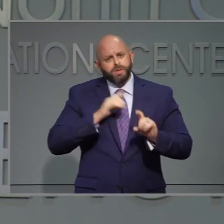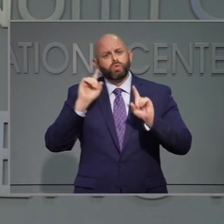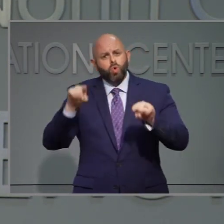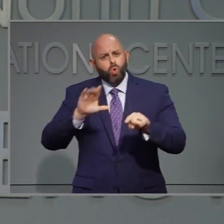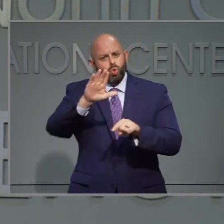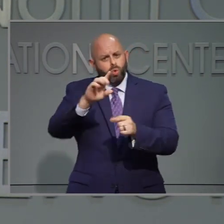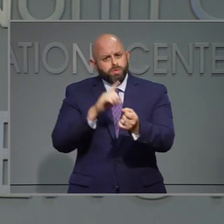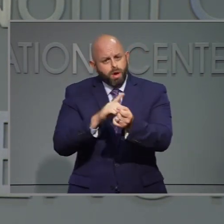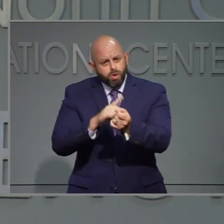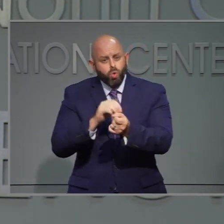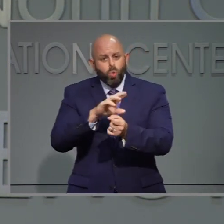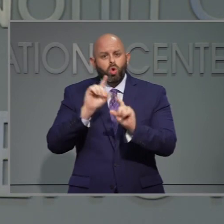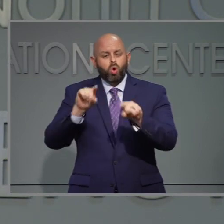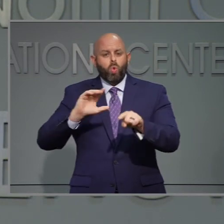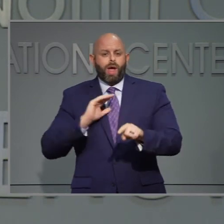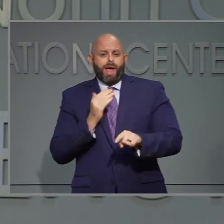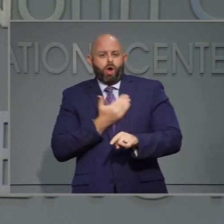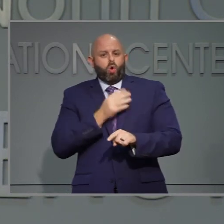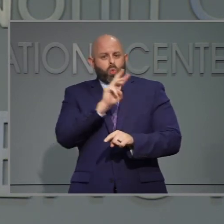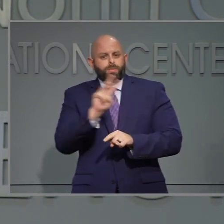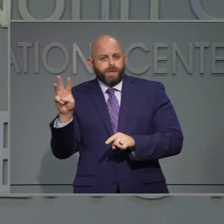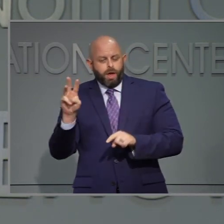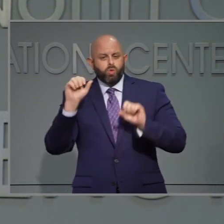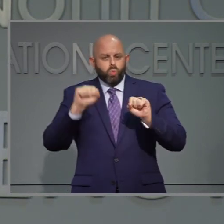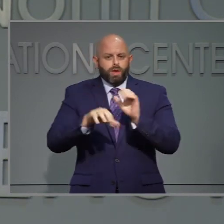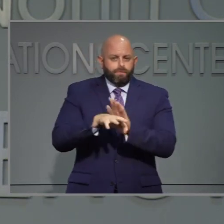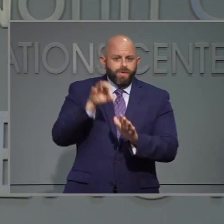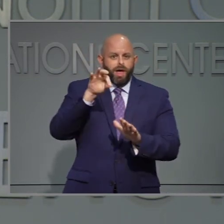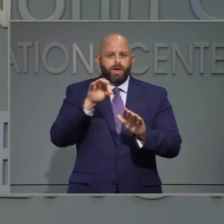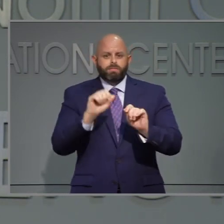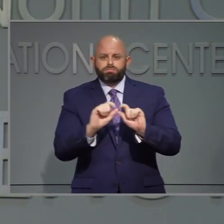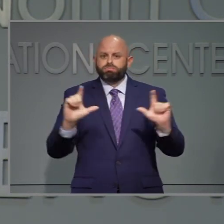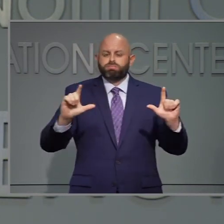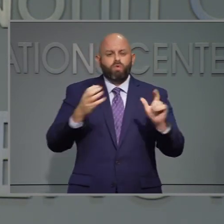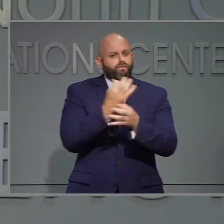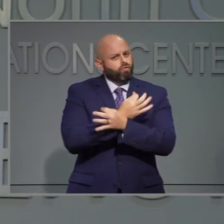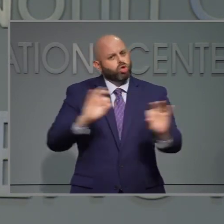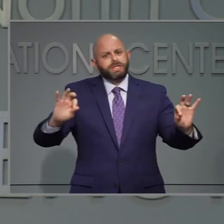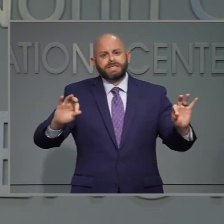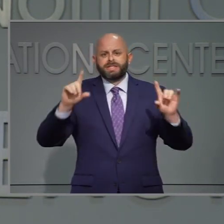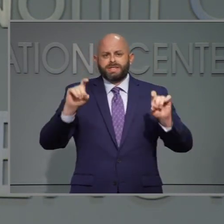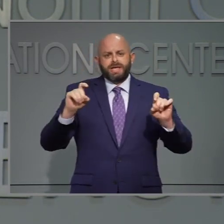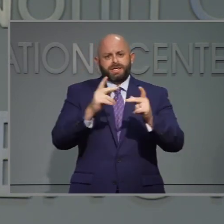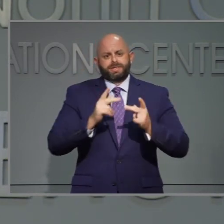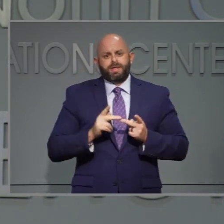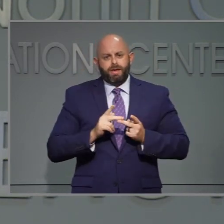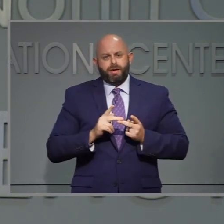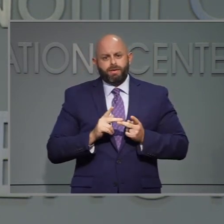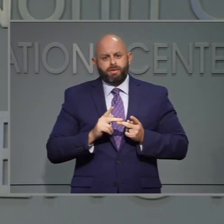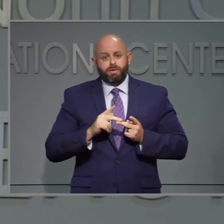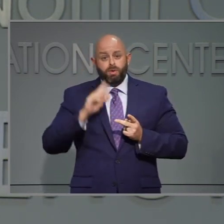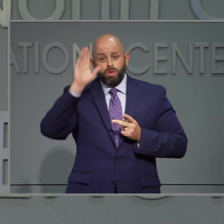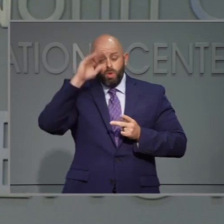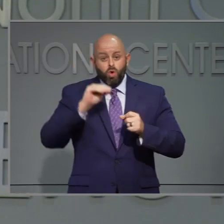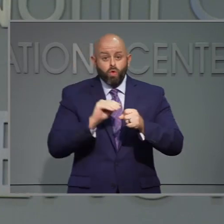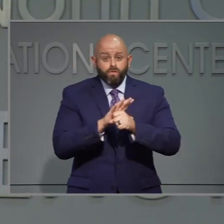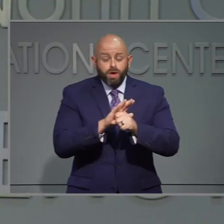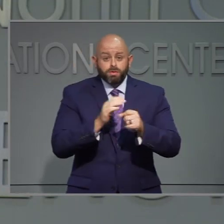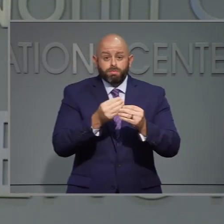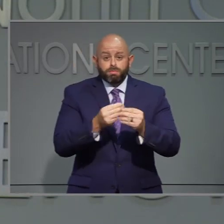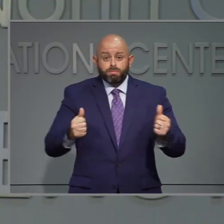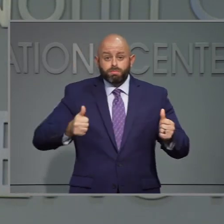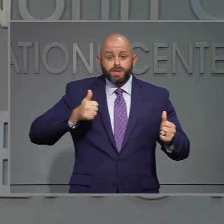visite la página web de DHHS, donde puede encontrar lugares de prueba gratis. Este virus no